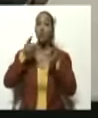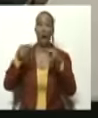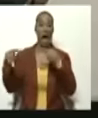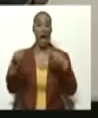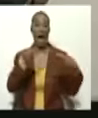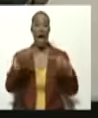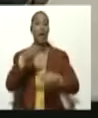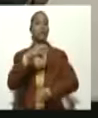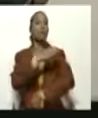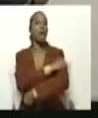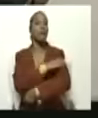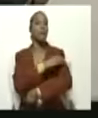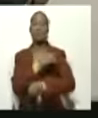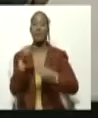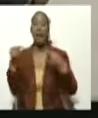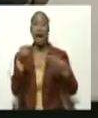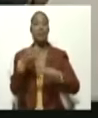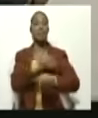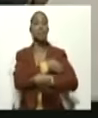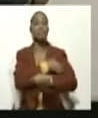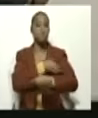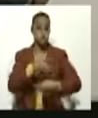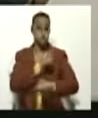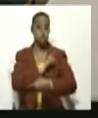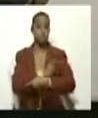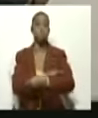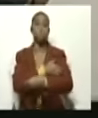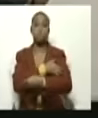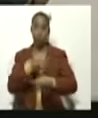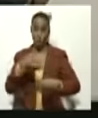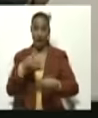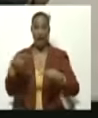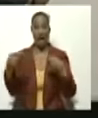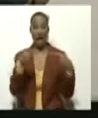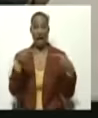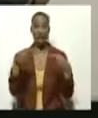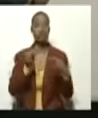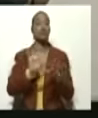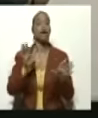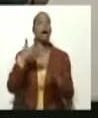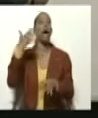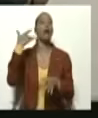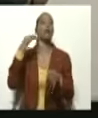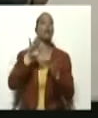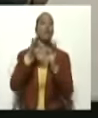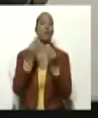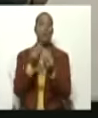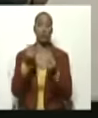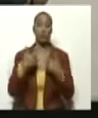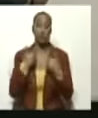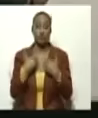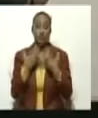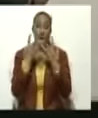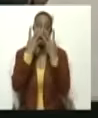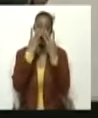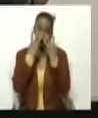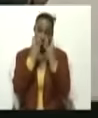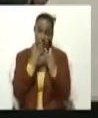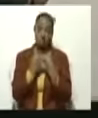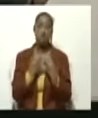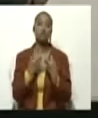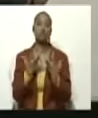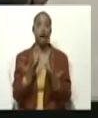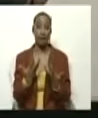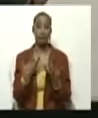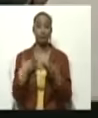mucho daño hizo la violencia a muchas familias que se vieron involucradas y sumergidas en la tristeza por los cálculos